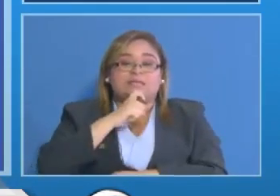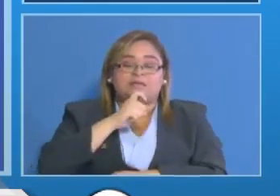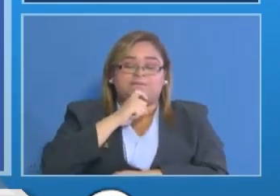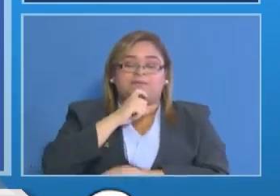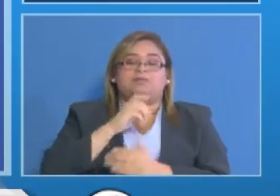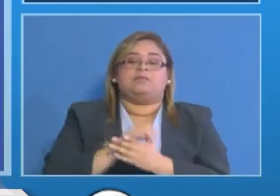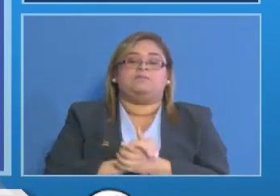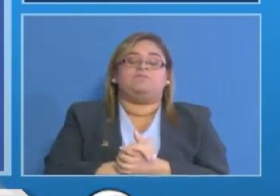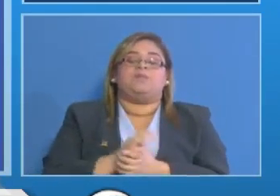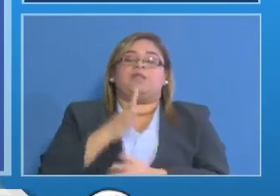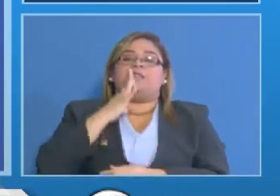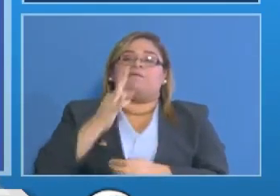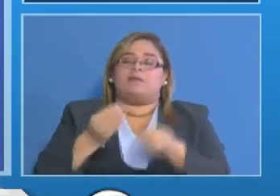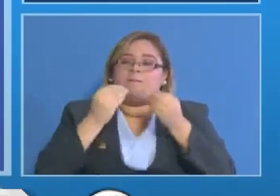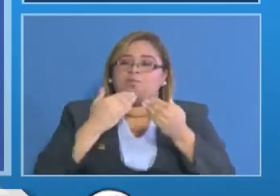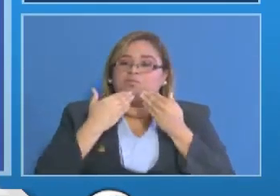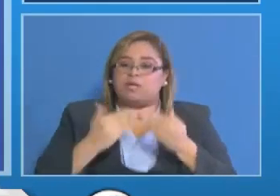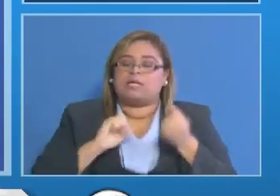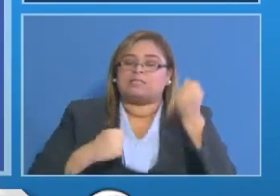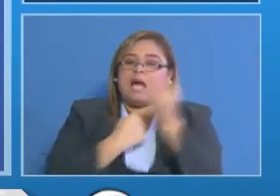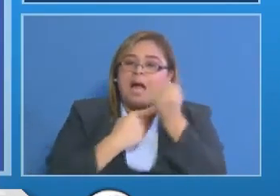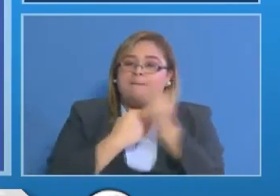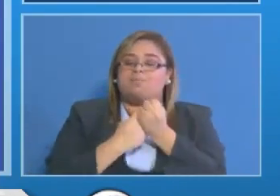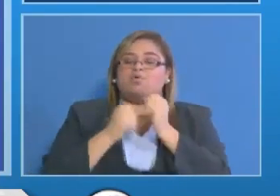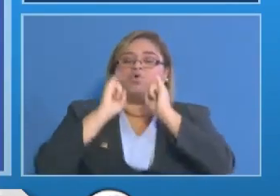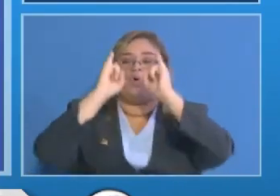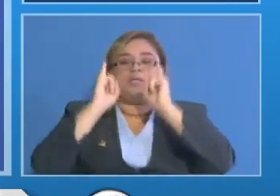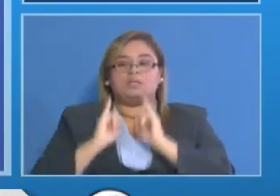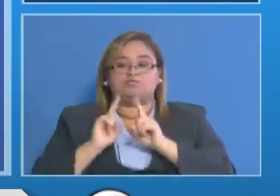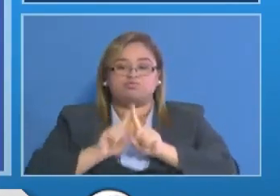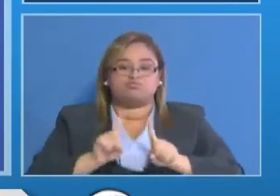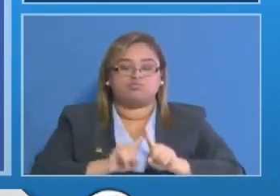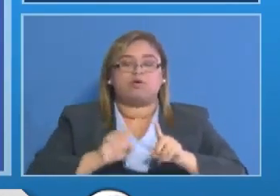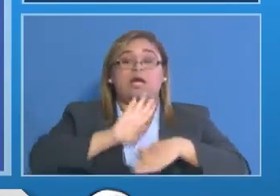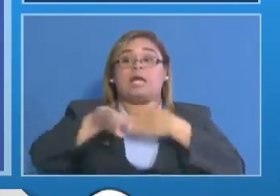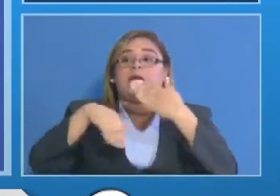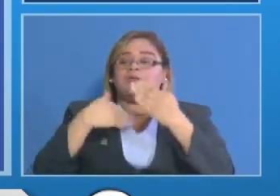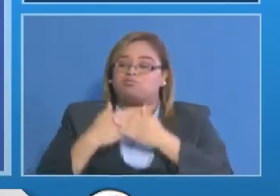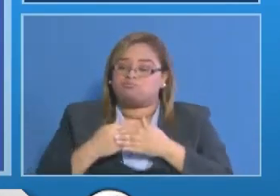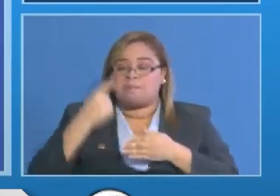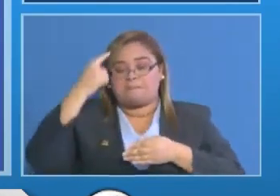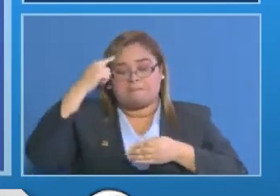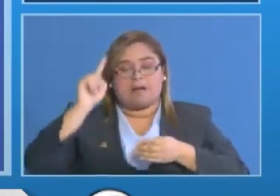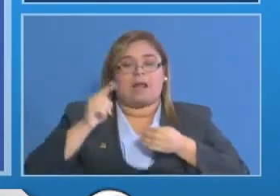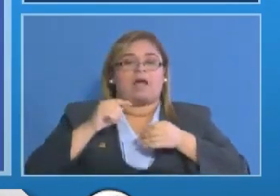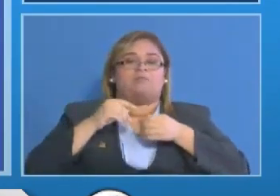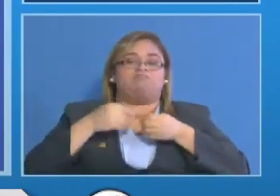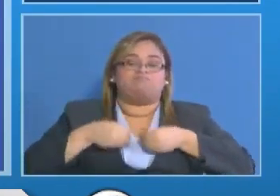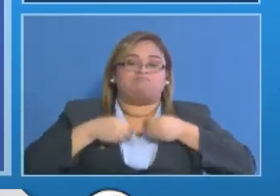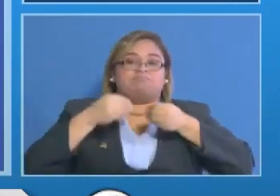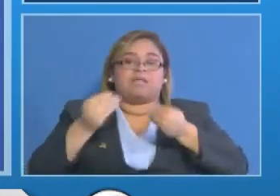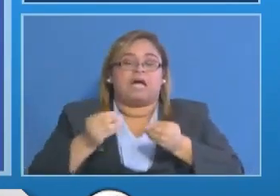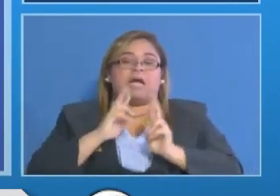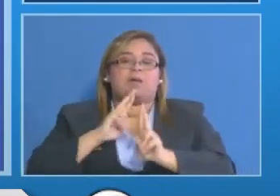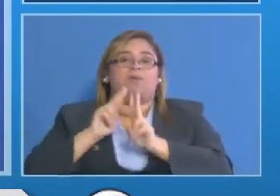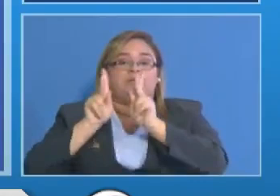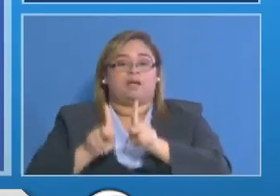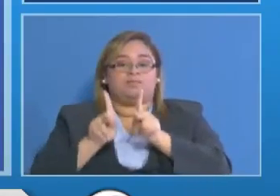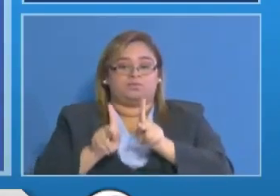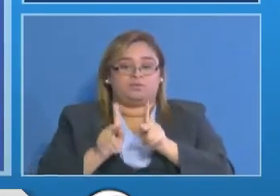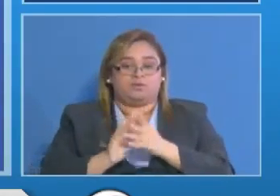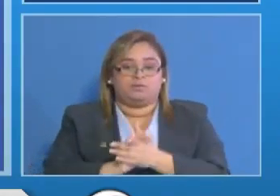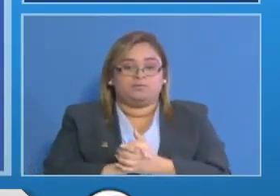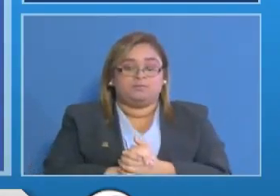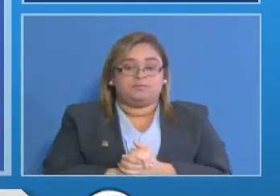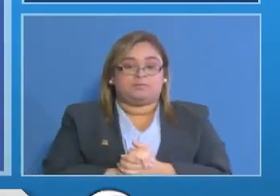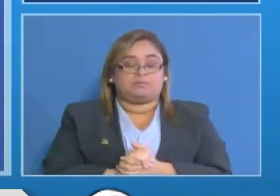realmente apreciamos ese apoyo institucional que nos estamos trabajando todos los que estamos insmersos en esta tarea con